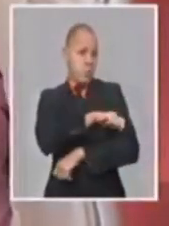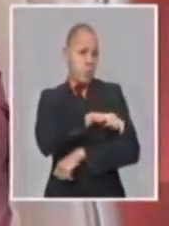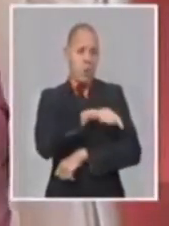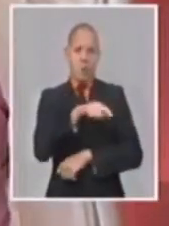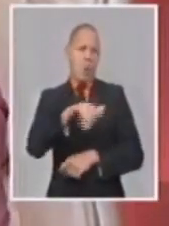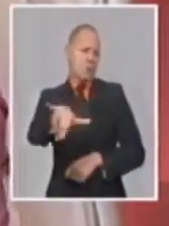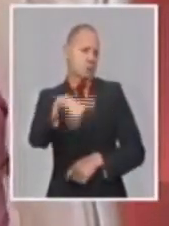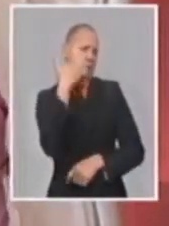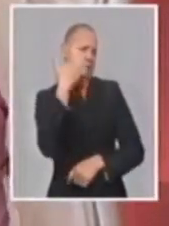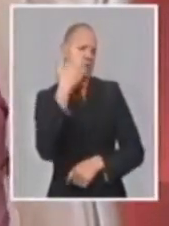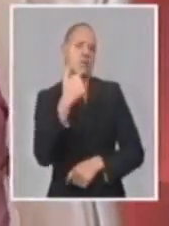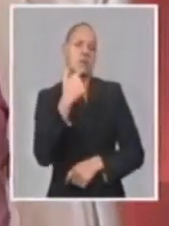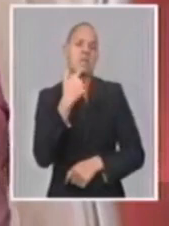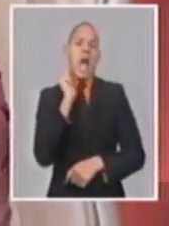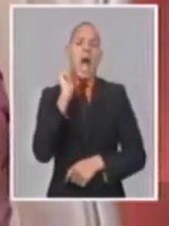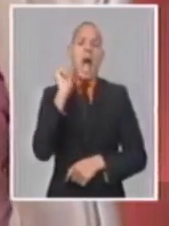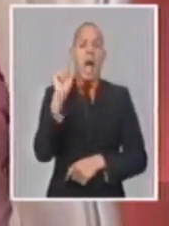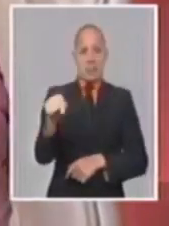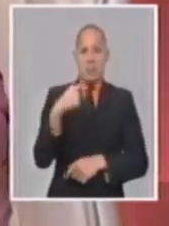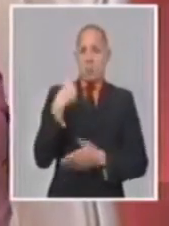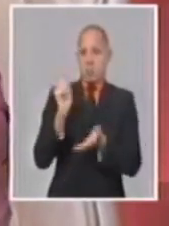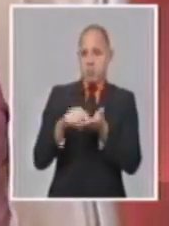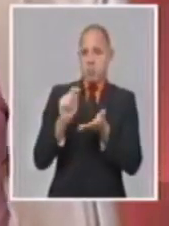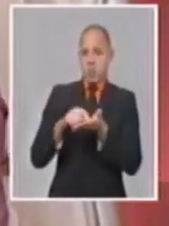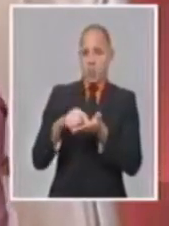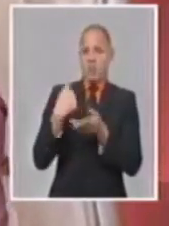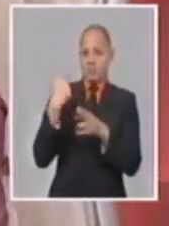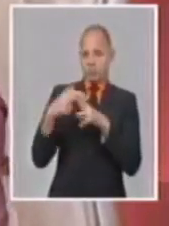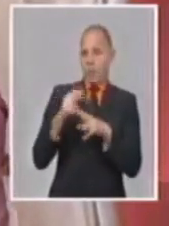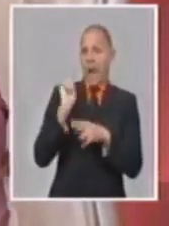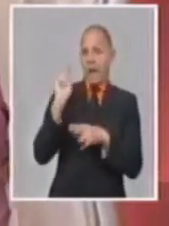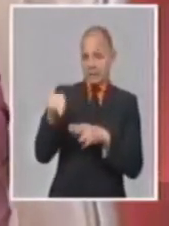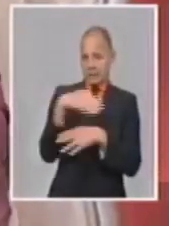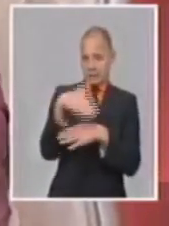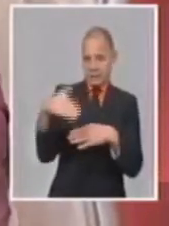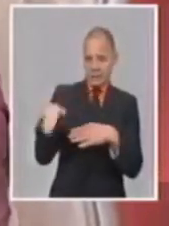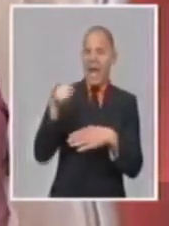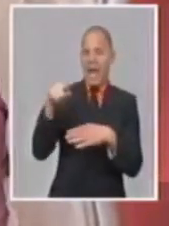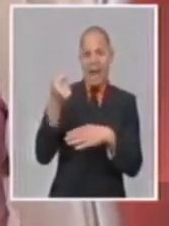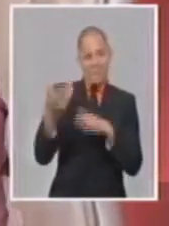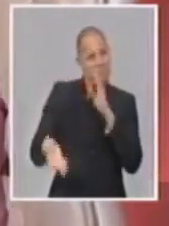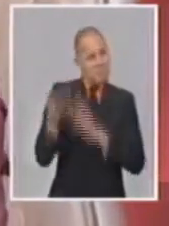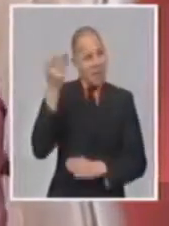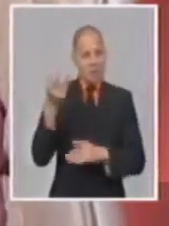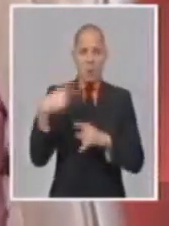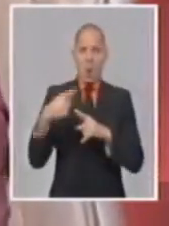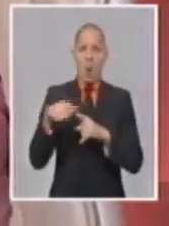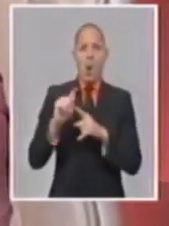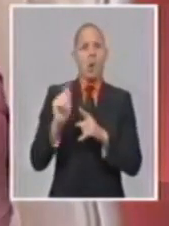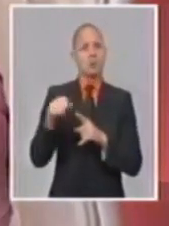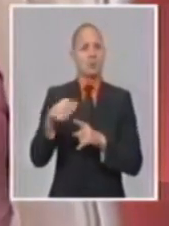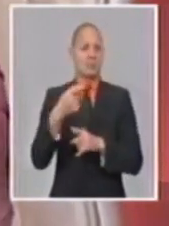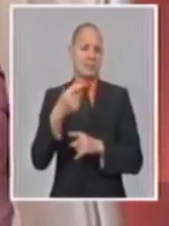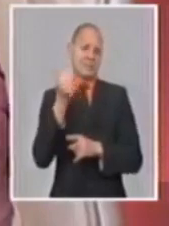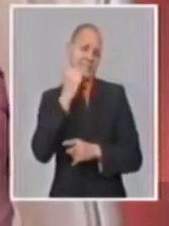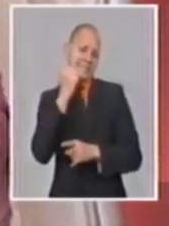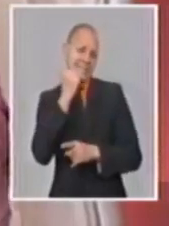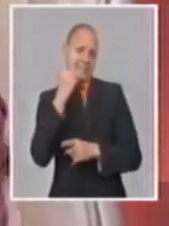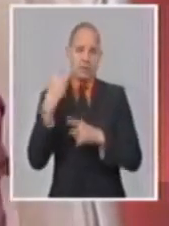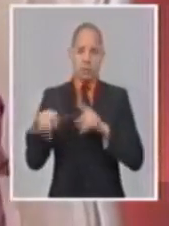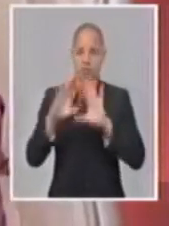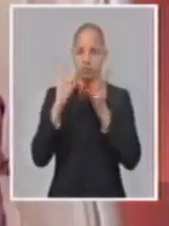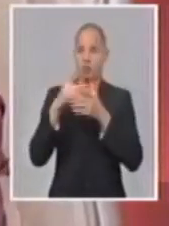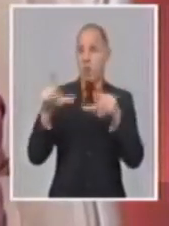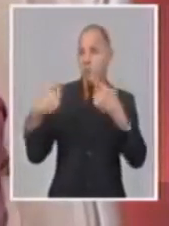llama y nos dice dónde se está usando con los precios, dónde se está alterando el precio, dónde no se está cumpliendo con lo establecido